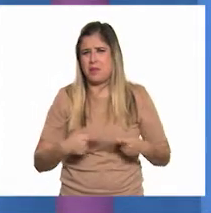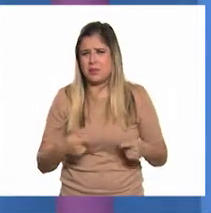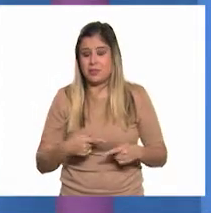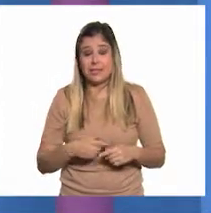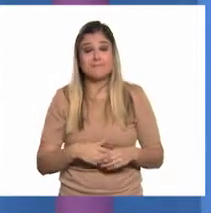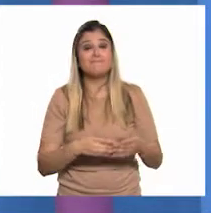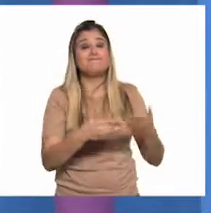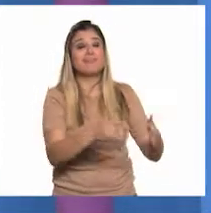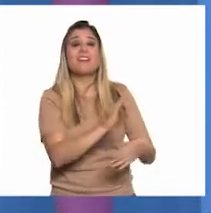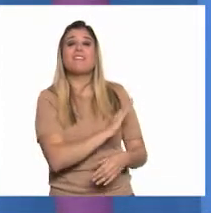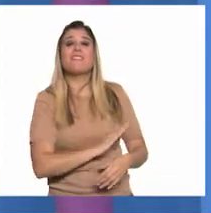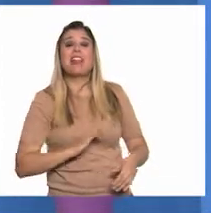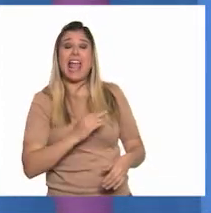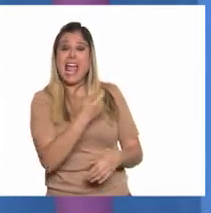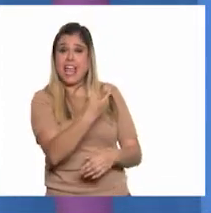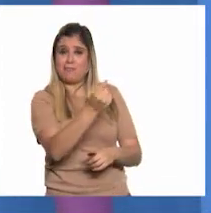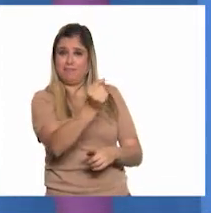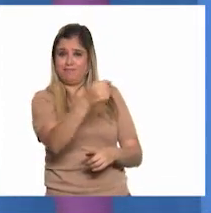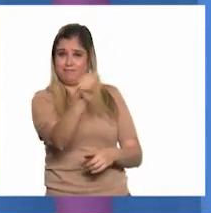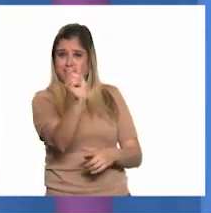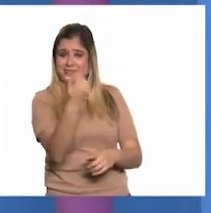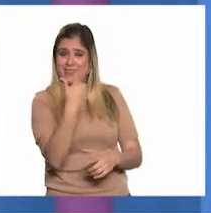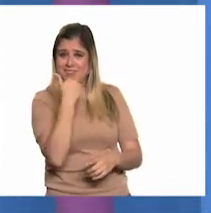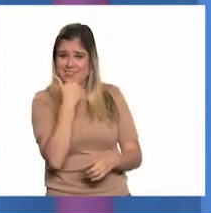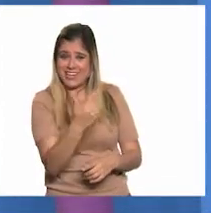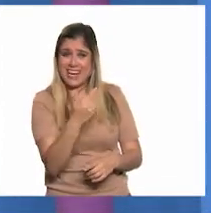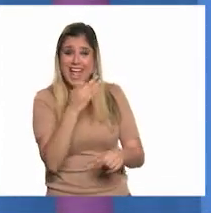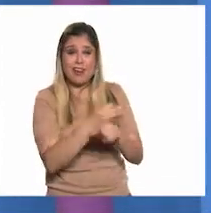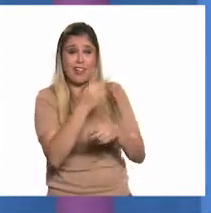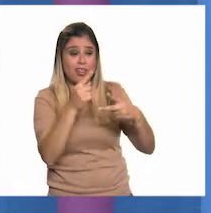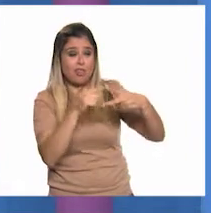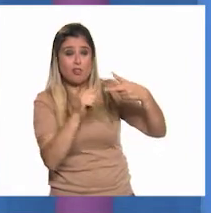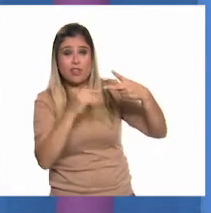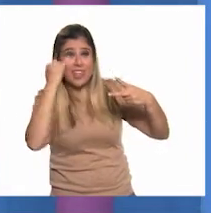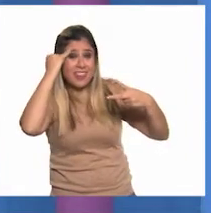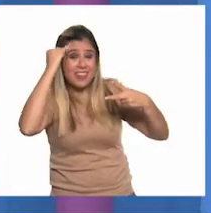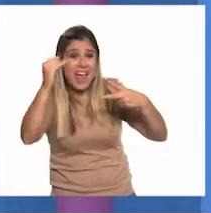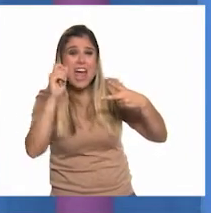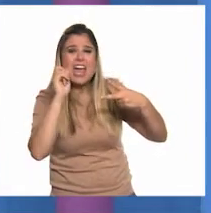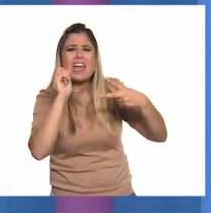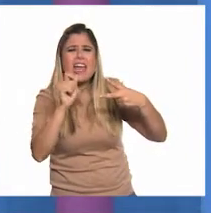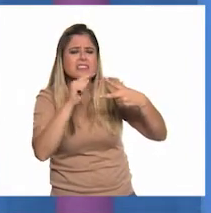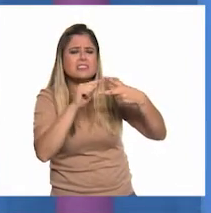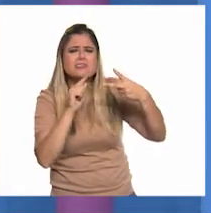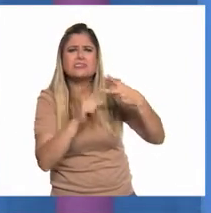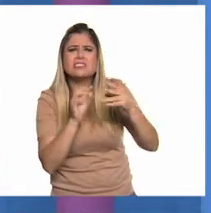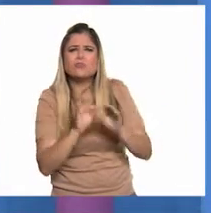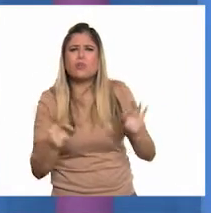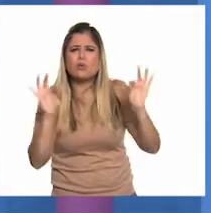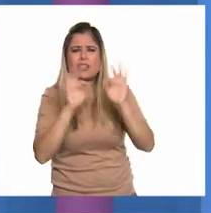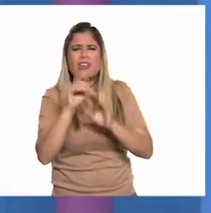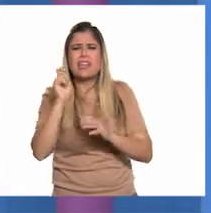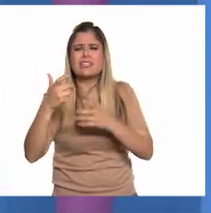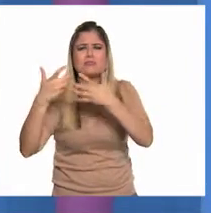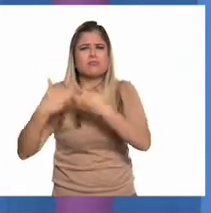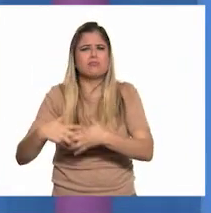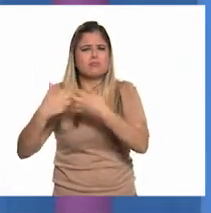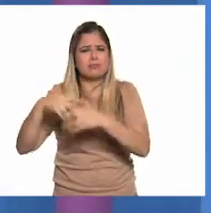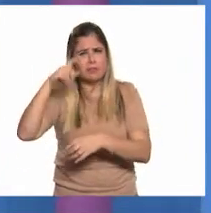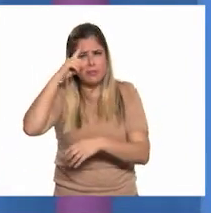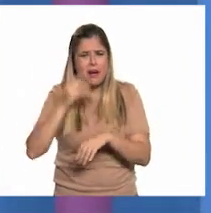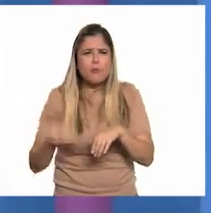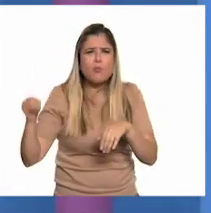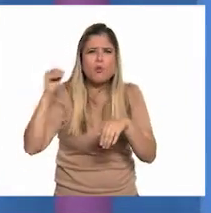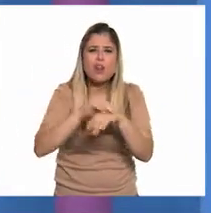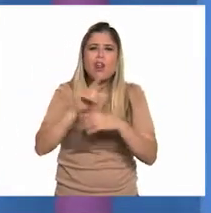Estás en lo correcto. Acabas de mencionar dos ideas que son factores que consideran las industrias para ubicarse en